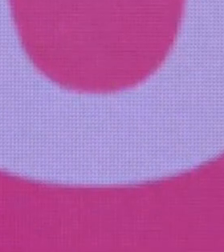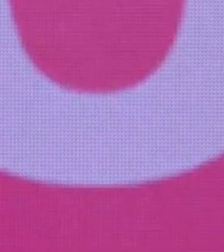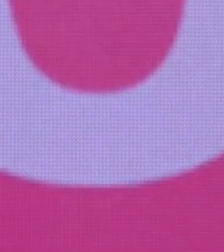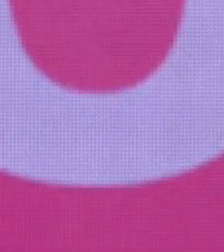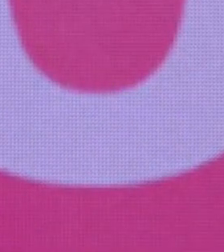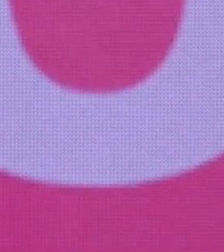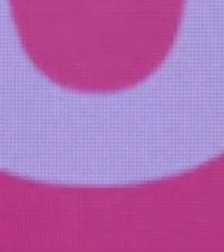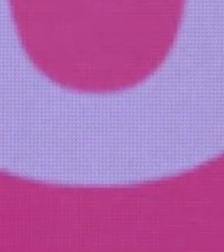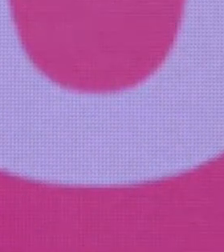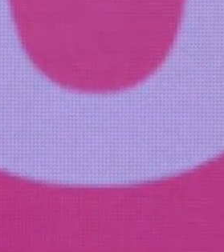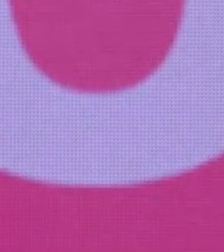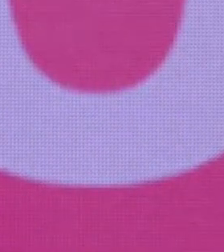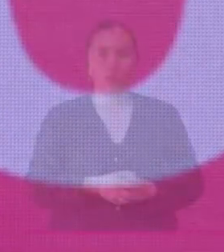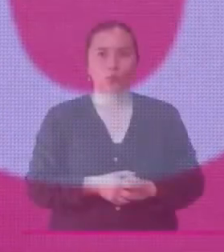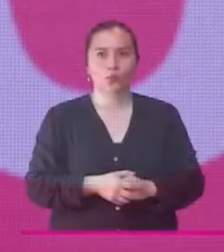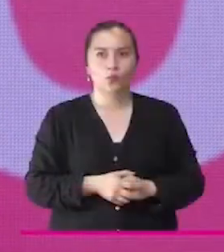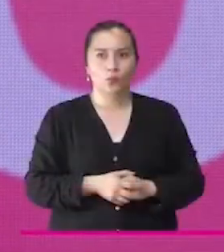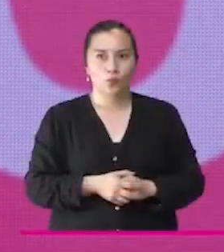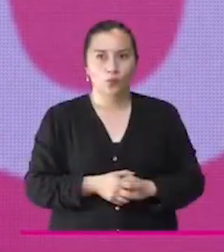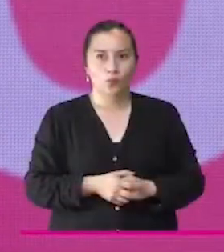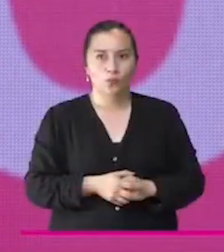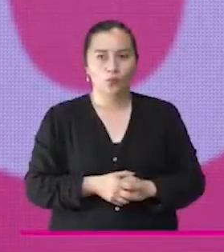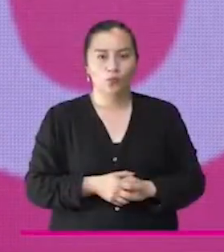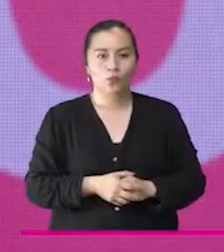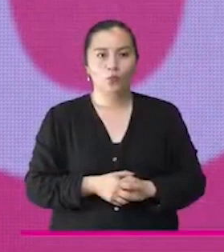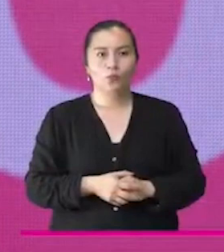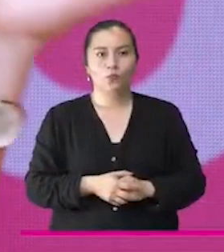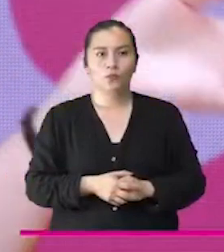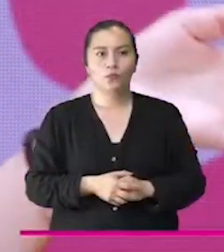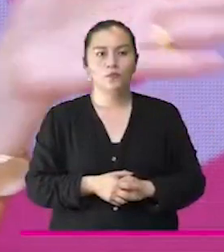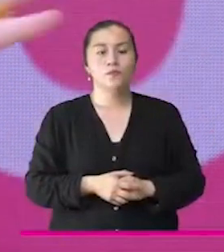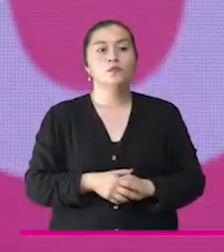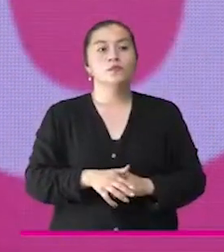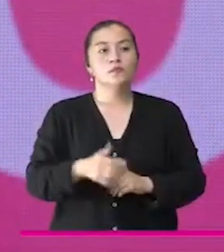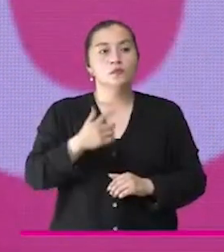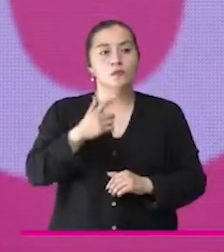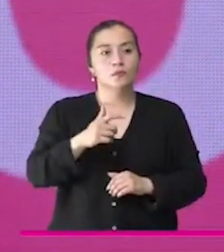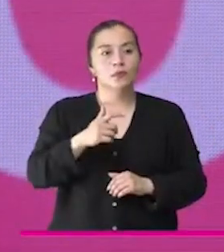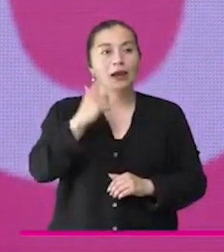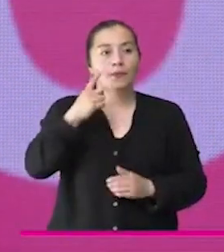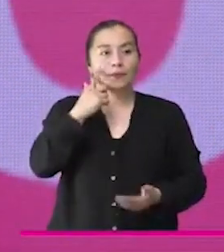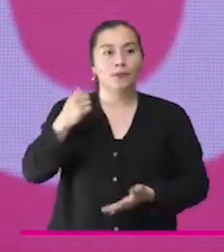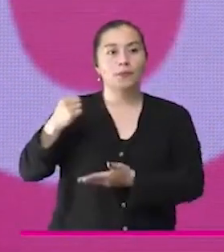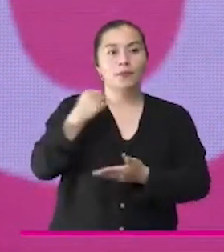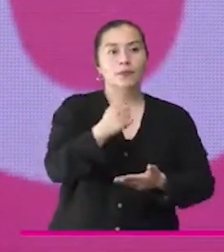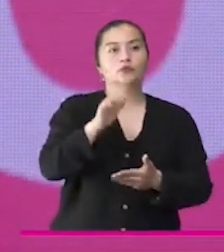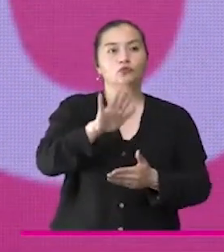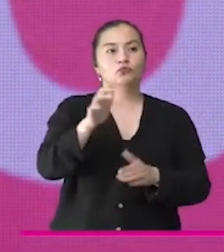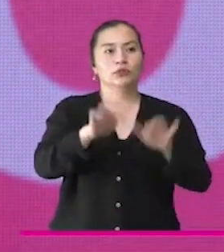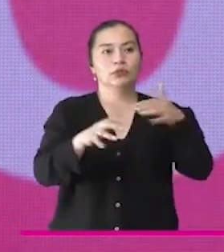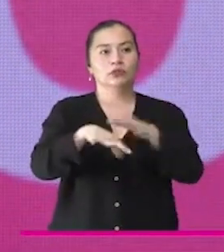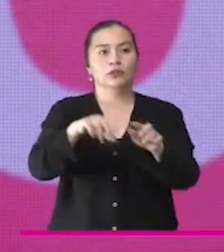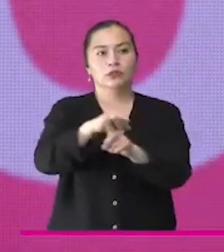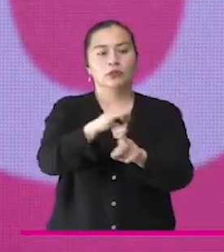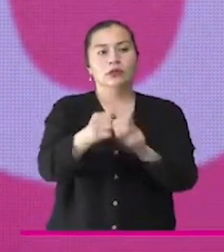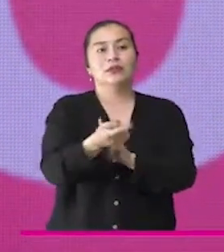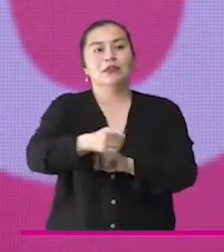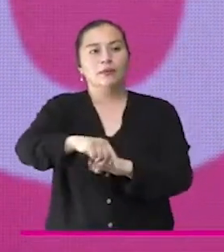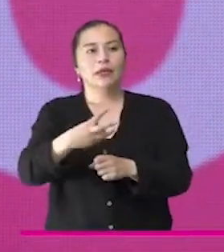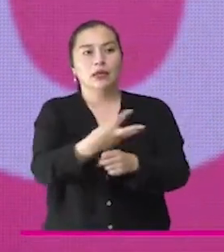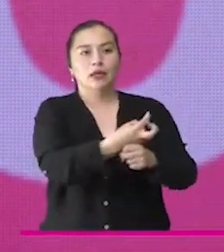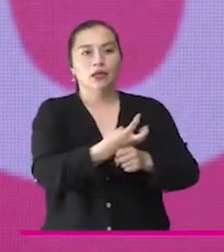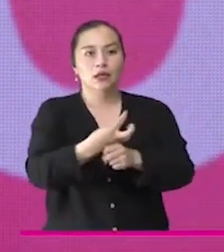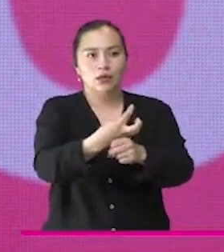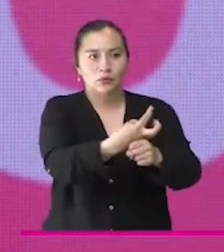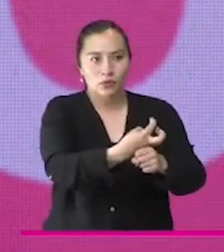estas personas. Este presupuesto está dividido entre la Secretaría y el Instituto Distrital para la Protección y como lo estamos montando ahí